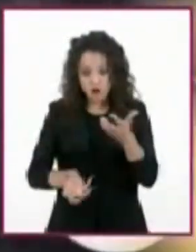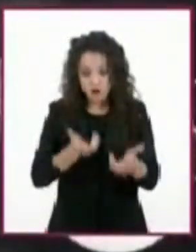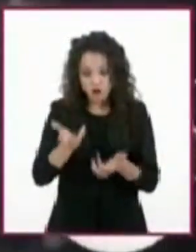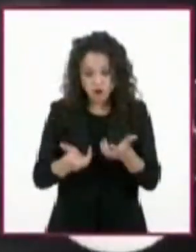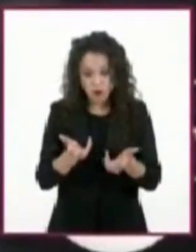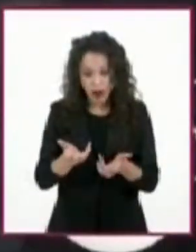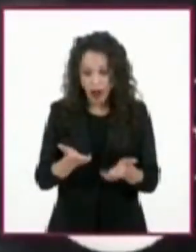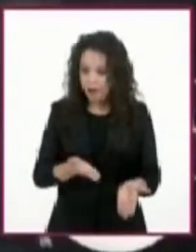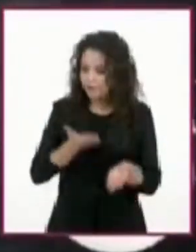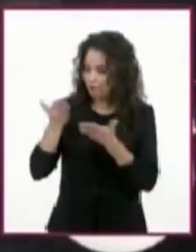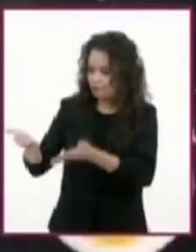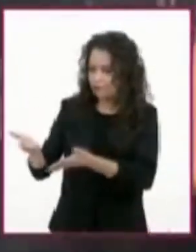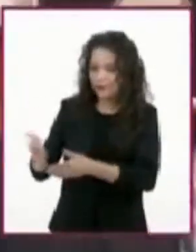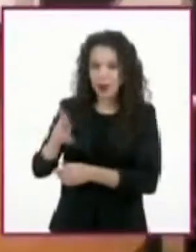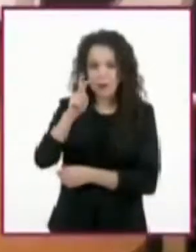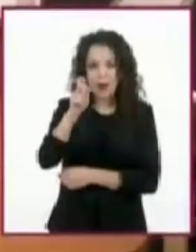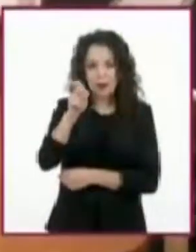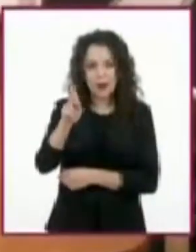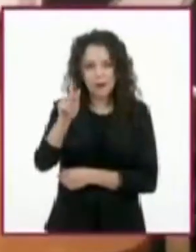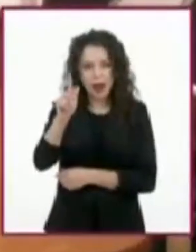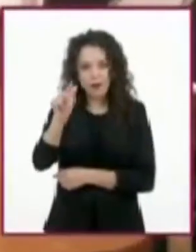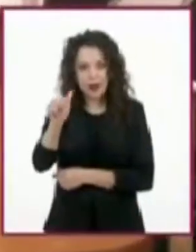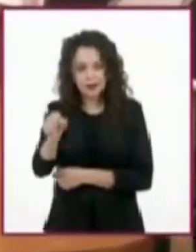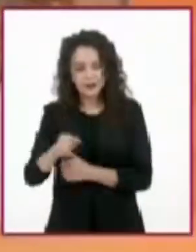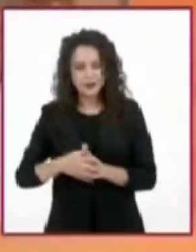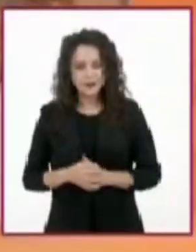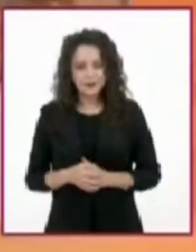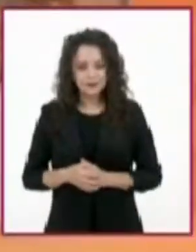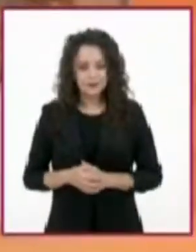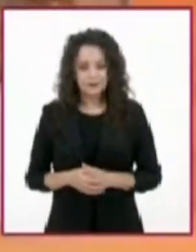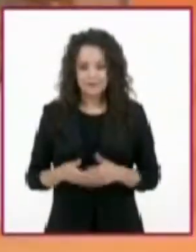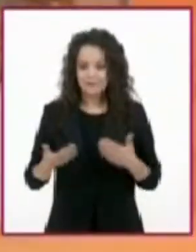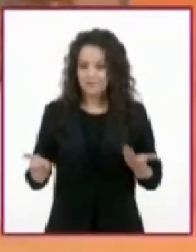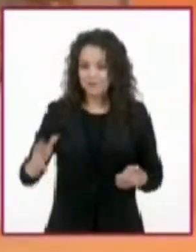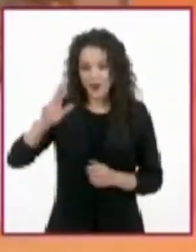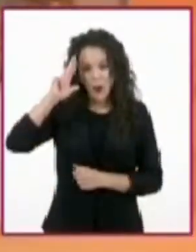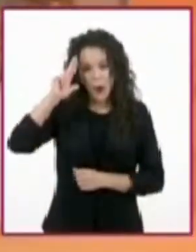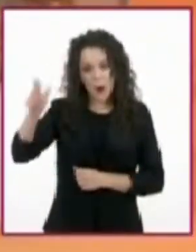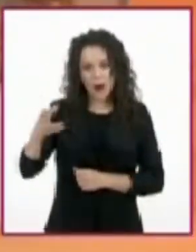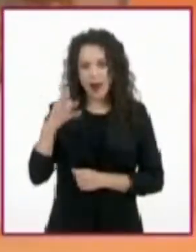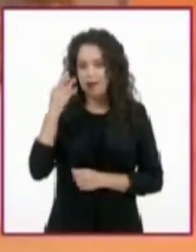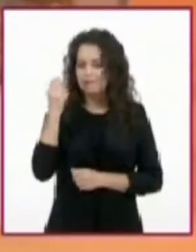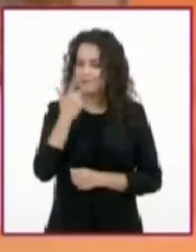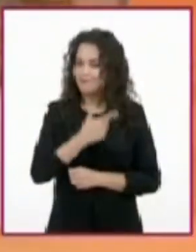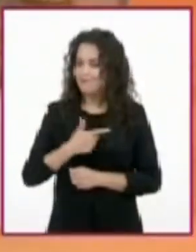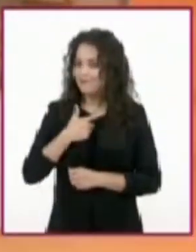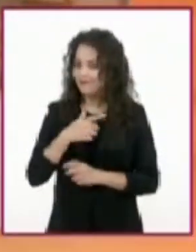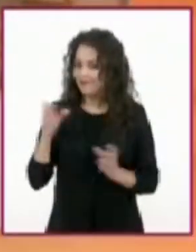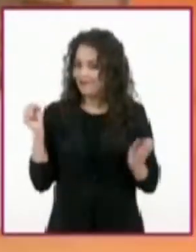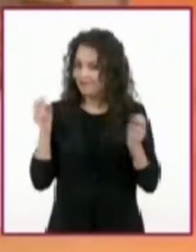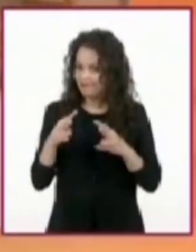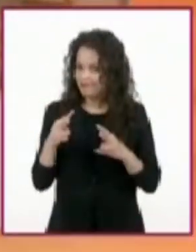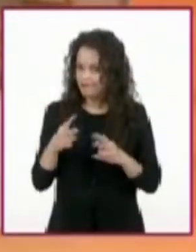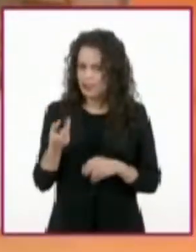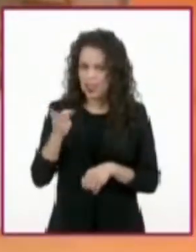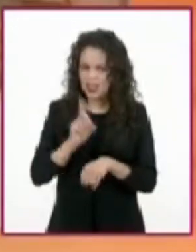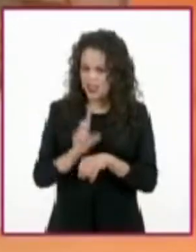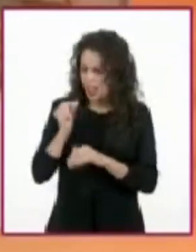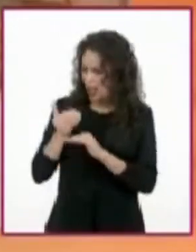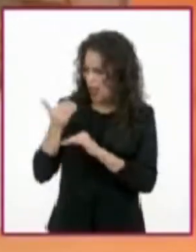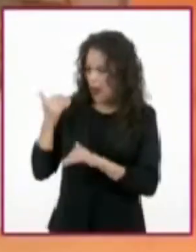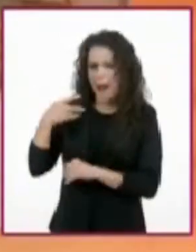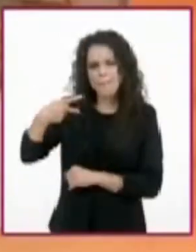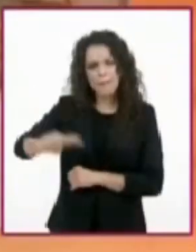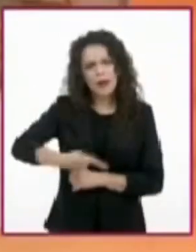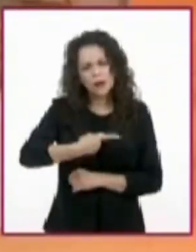Pepe Papas. Hola, qué gusto que nos acompañen. Hace unos días recibí un mensaje en el que me preguntaron